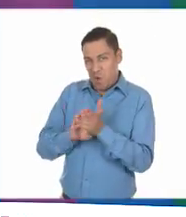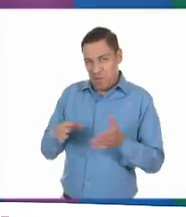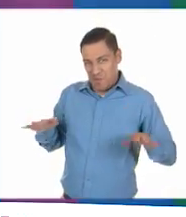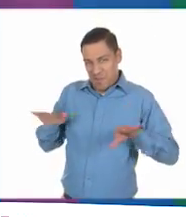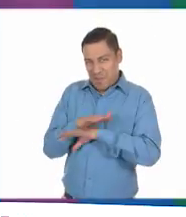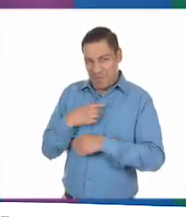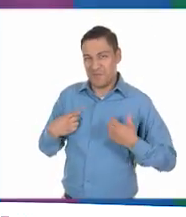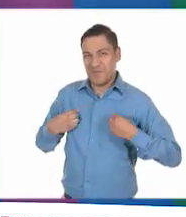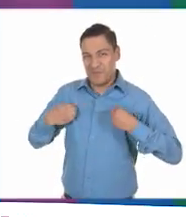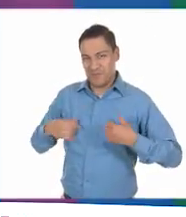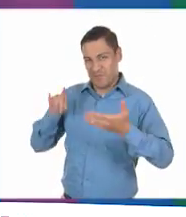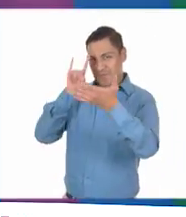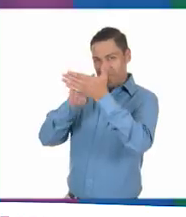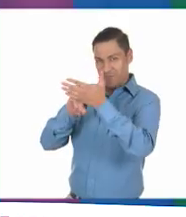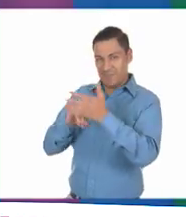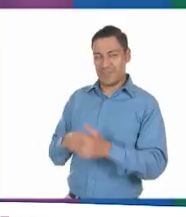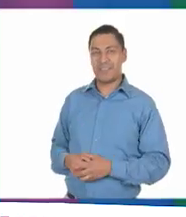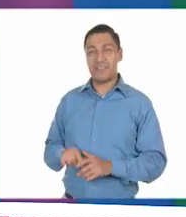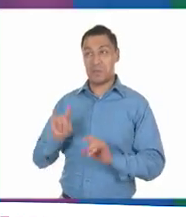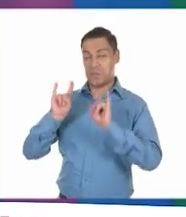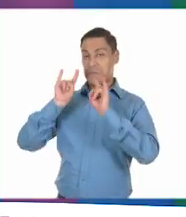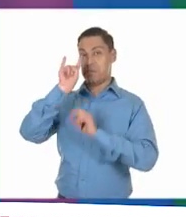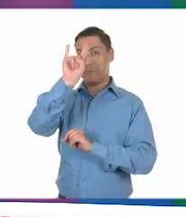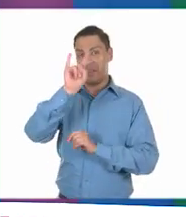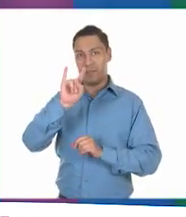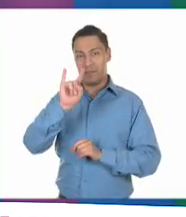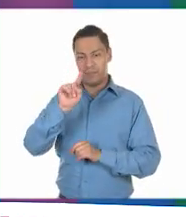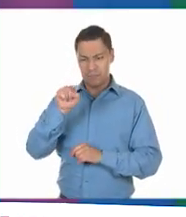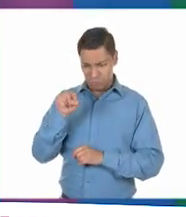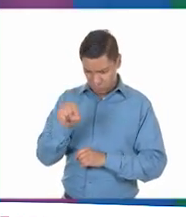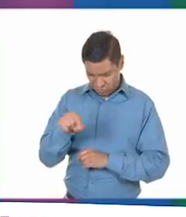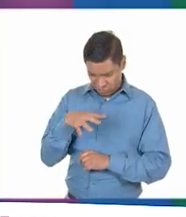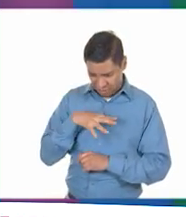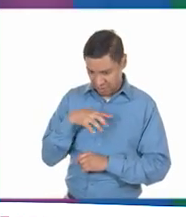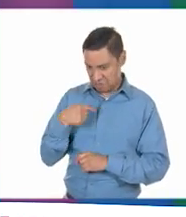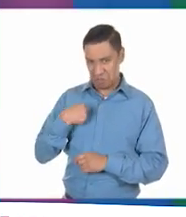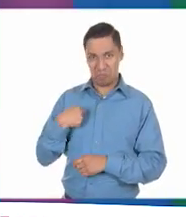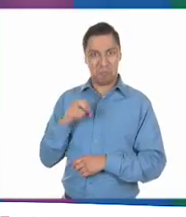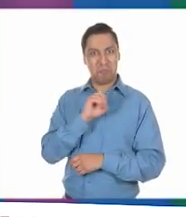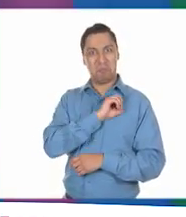Ajá. Ah, ya iba a preguntar, ¿tú tienes camerino? ¿Por qué yo no?